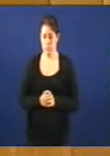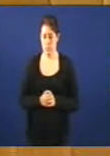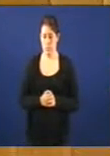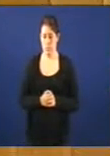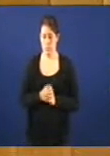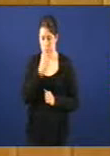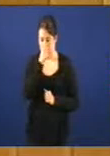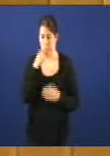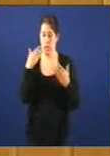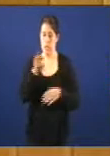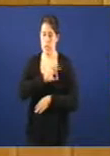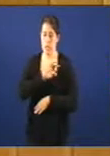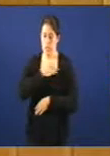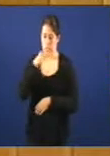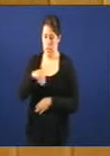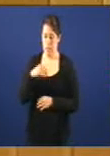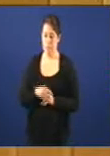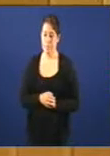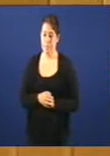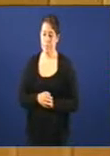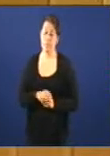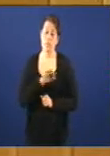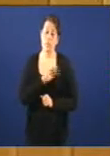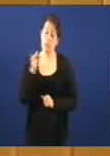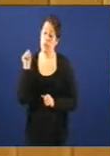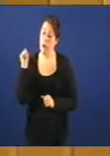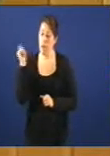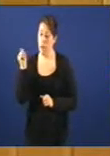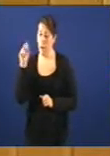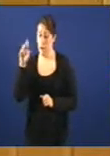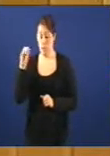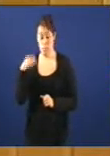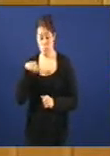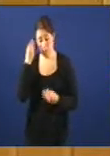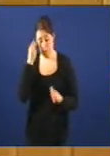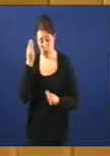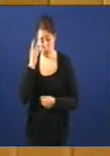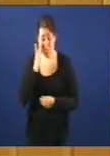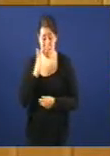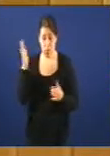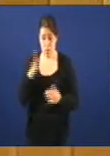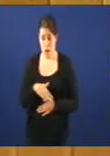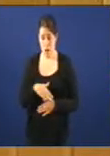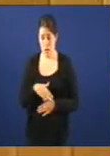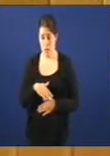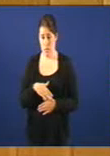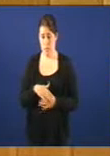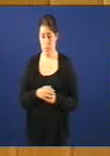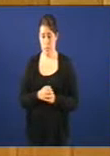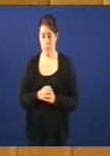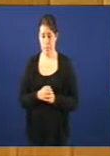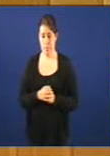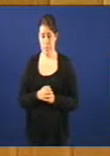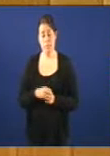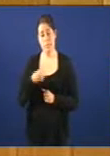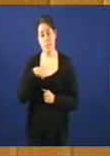gracias señora presidenta señor Fajardo o que a mí me parece indigno é eses insultos o